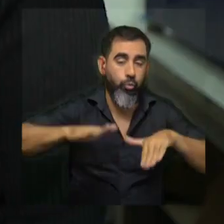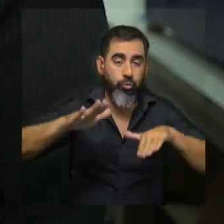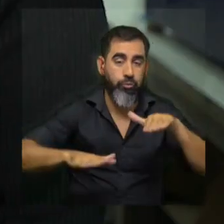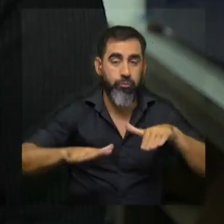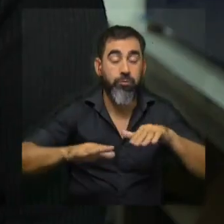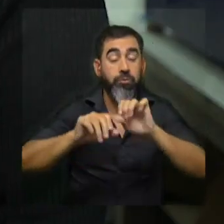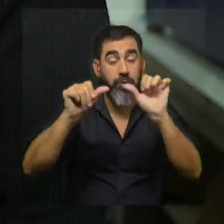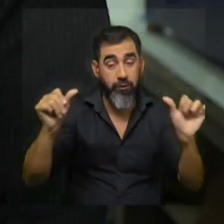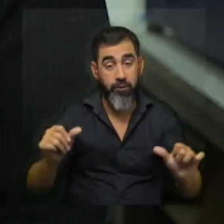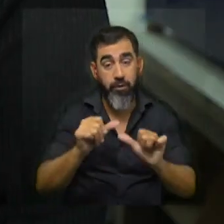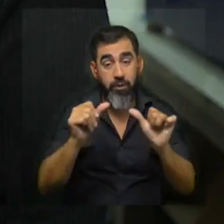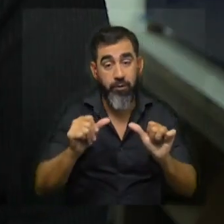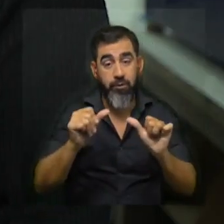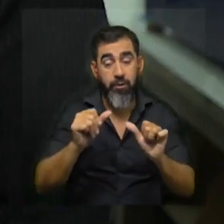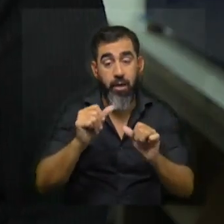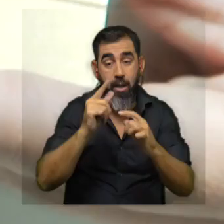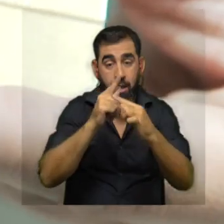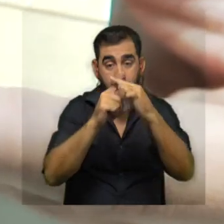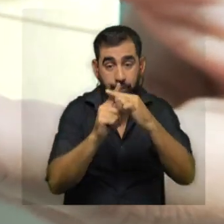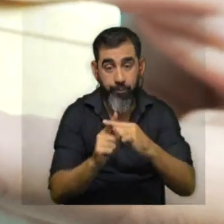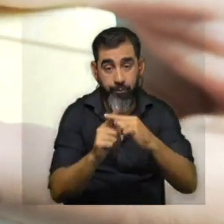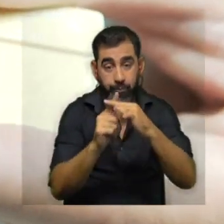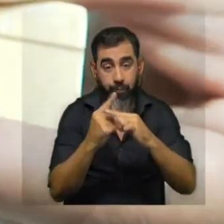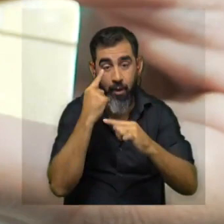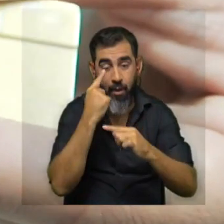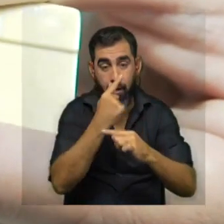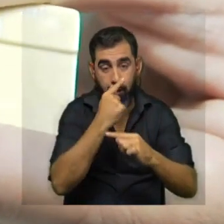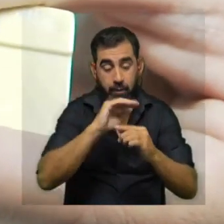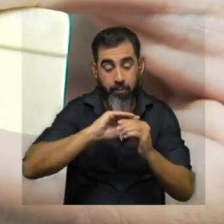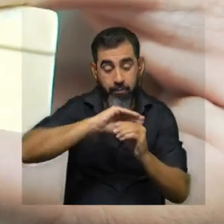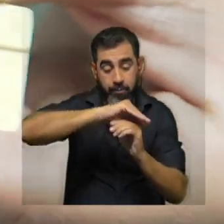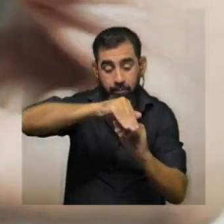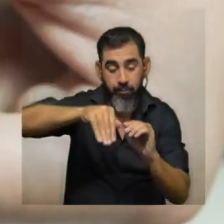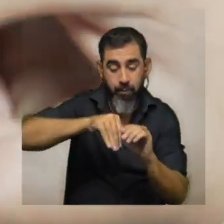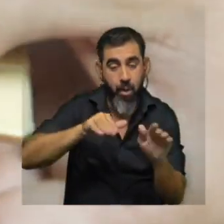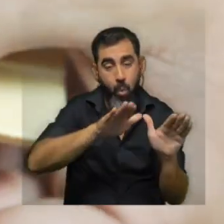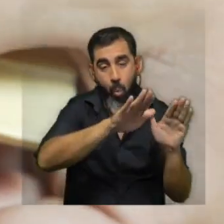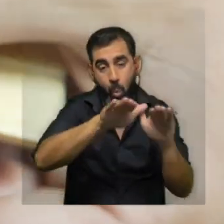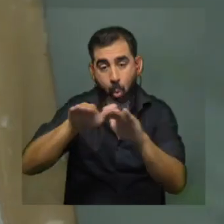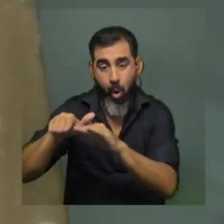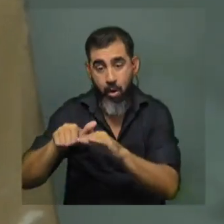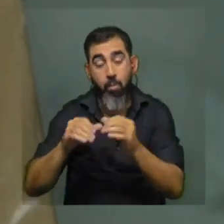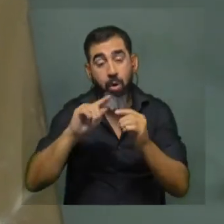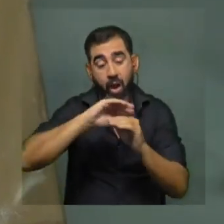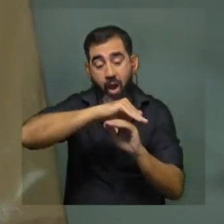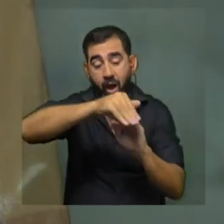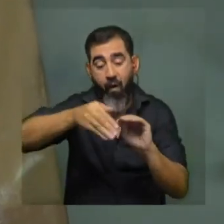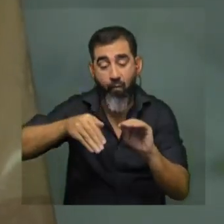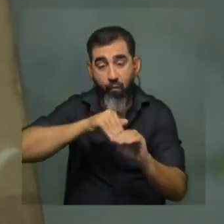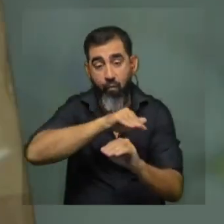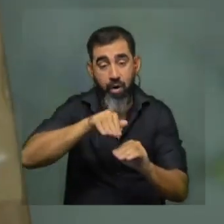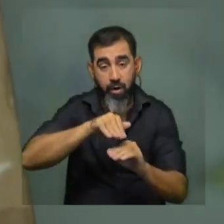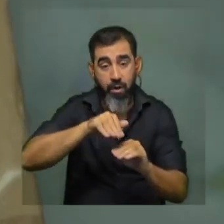eso se hace en el centro del lente y las periferias son todas iguales porque las periferias se